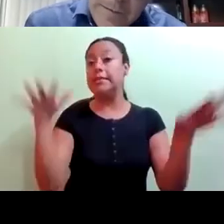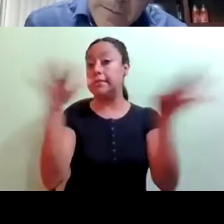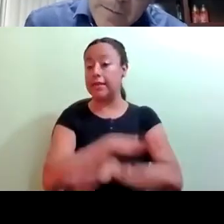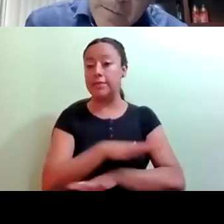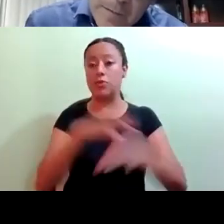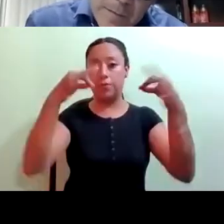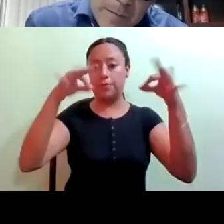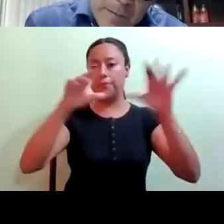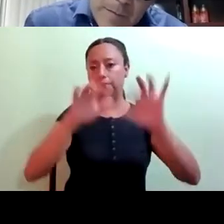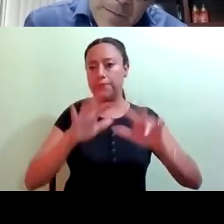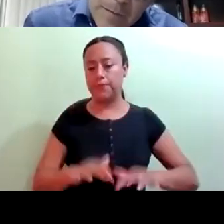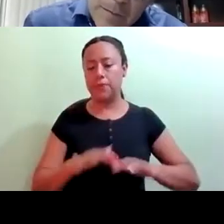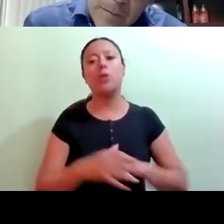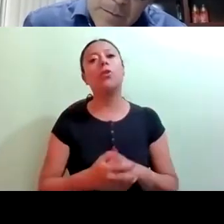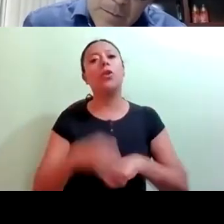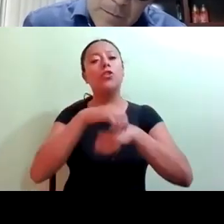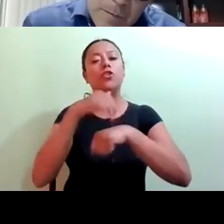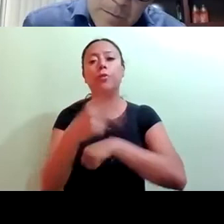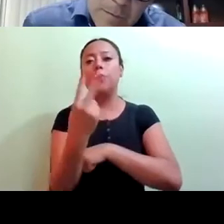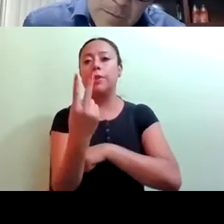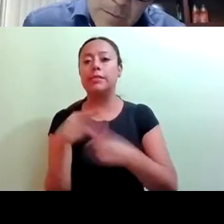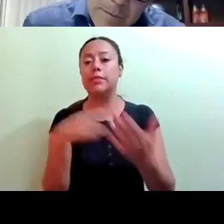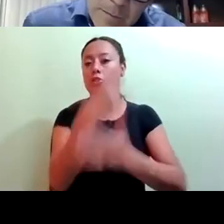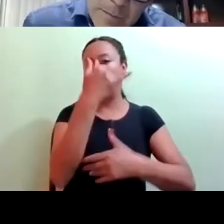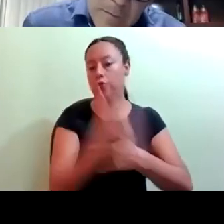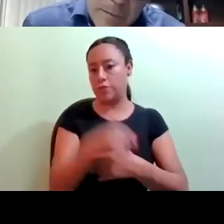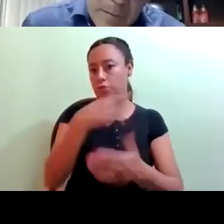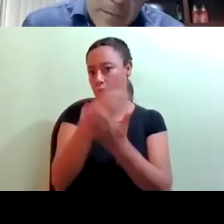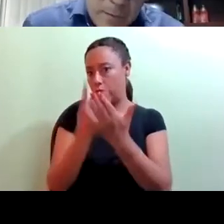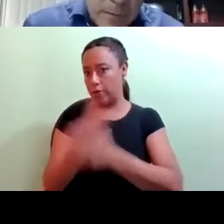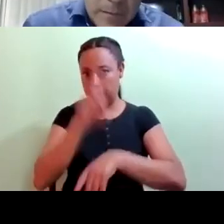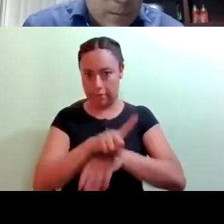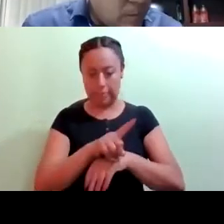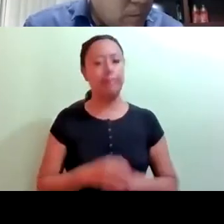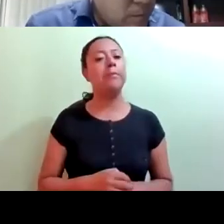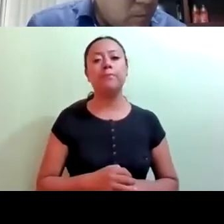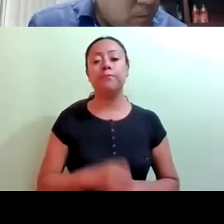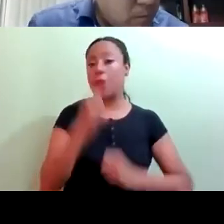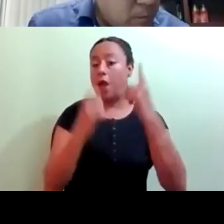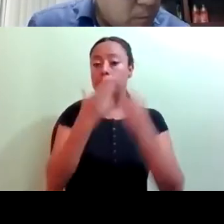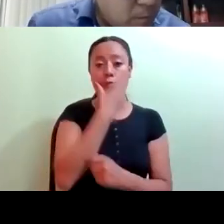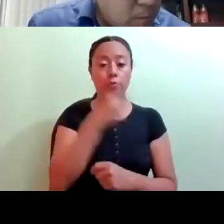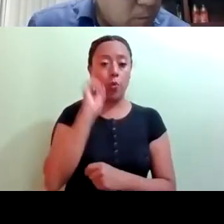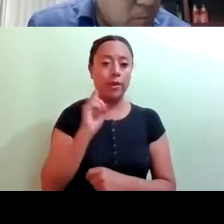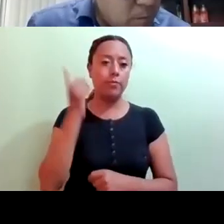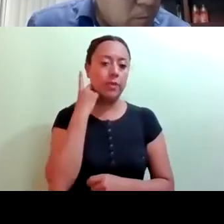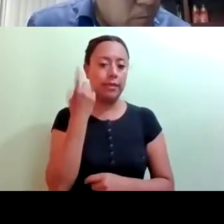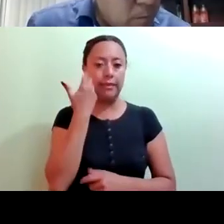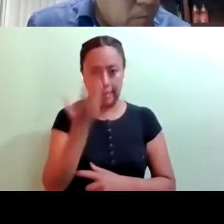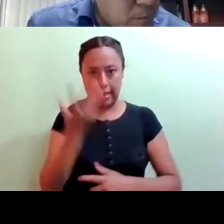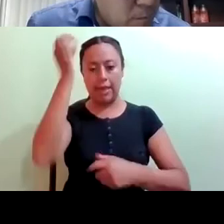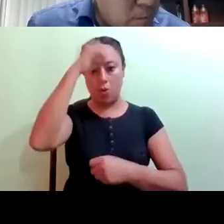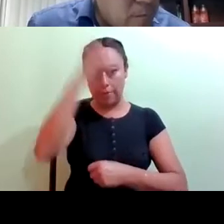documento enlistado en el numeral 25 del proyecto del orden del día. ¿Alguna o algún diputado desea hacer uso de la palabra?